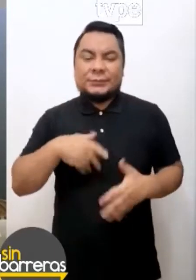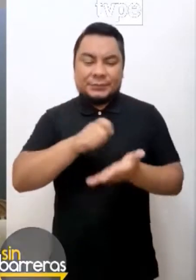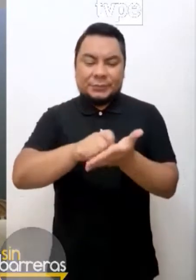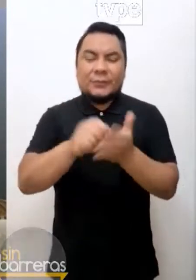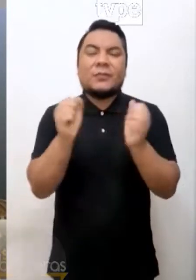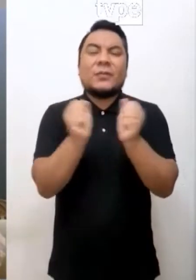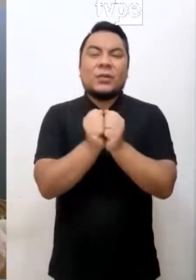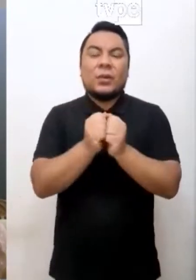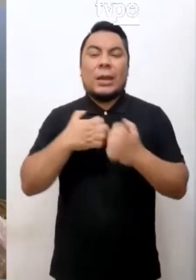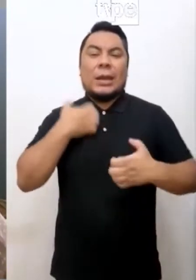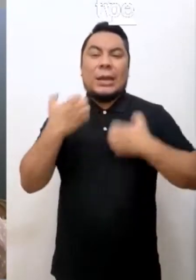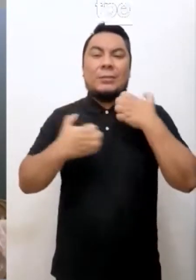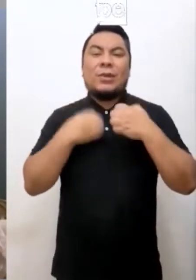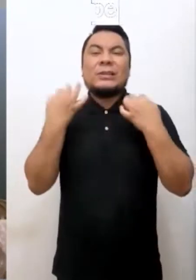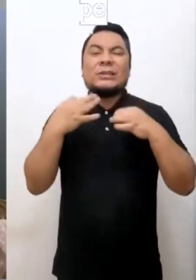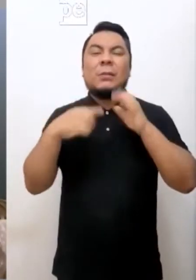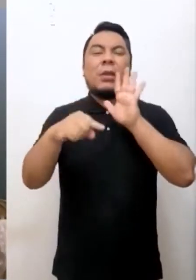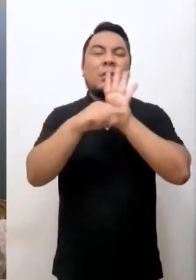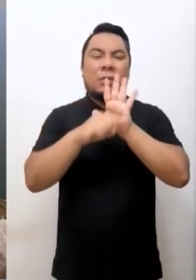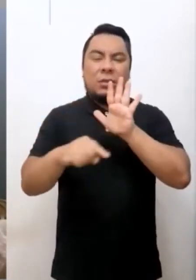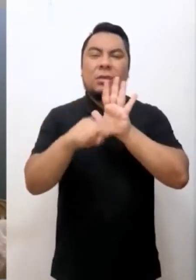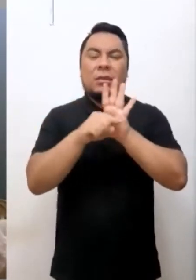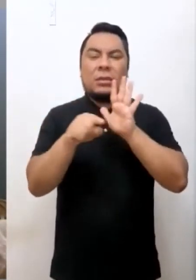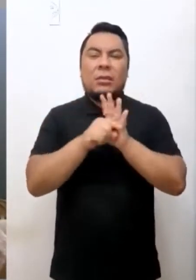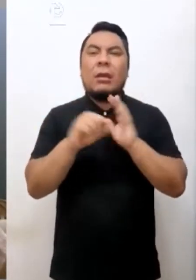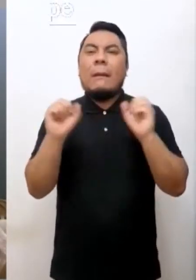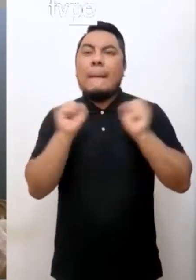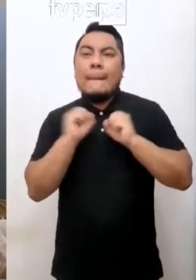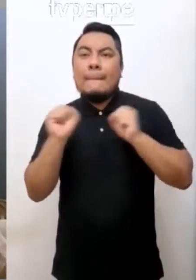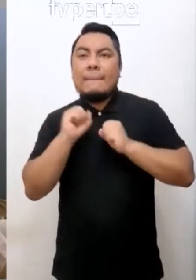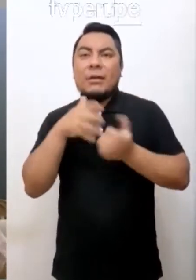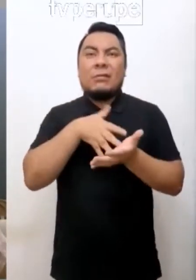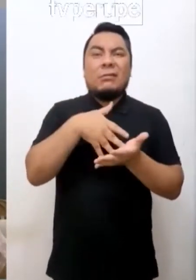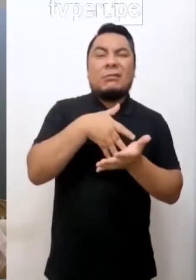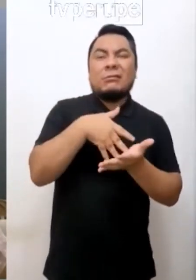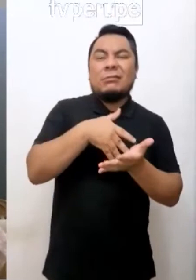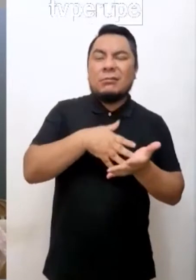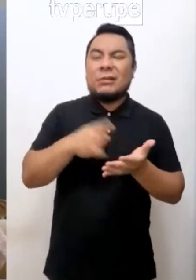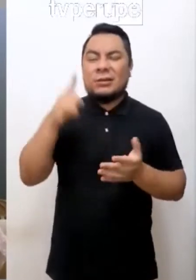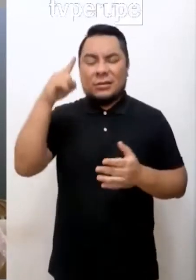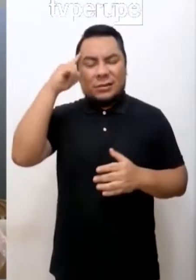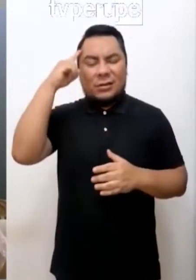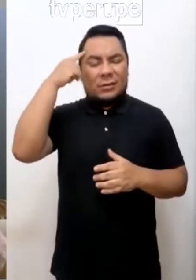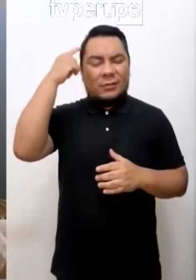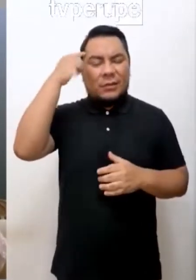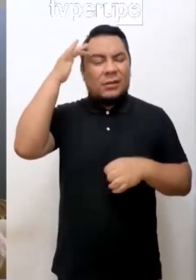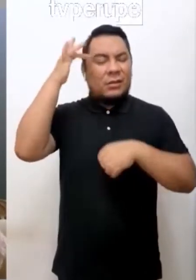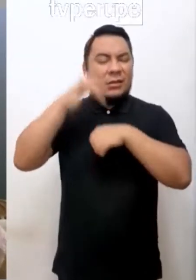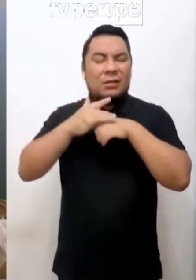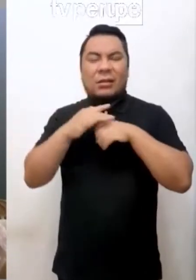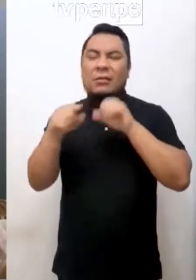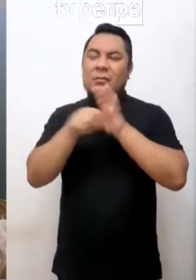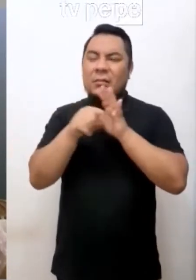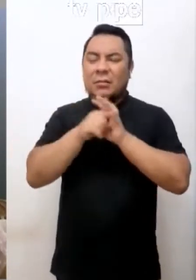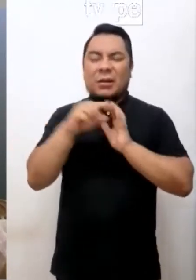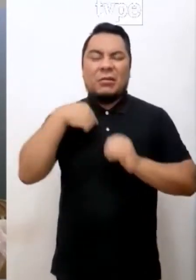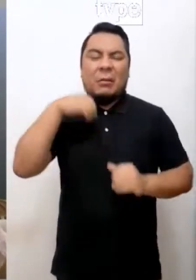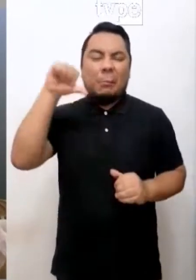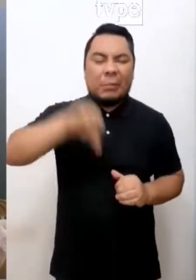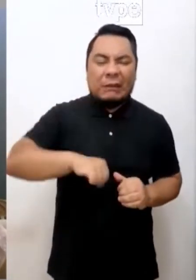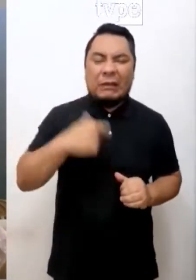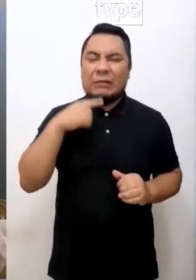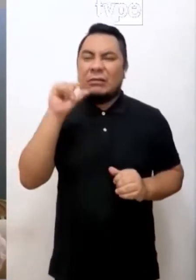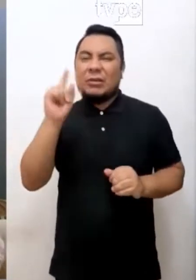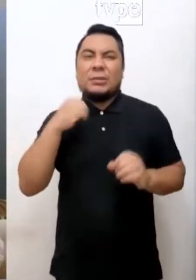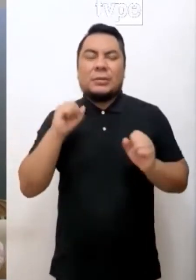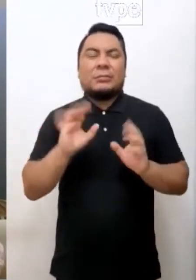viene siempre acompañada de emociones negativas, muchas veces con miedo, con inseguridad, con pensamientos de inestabilidad, de que